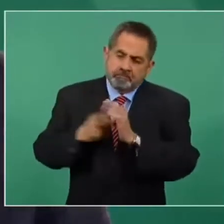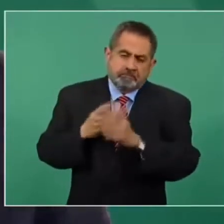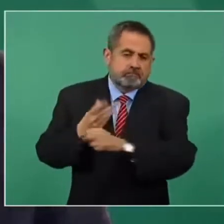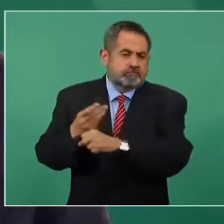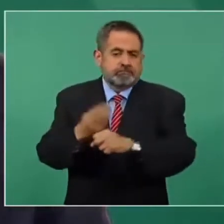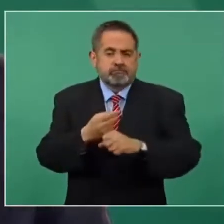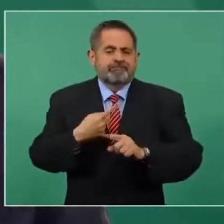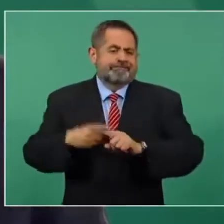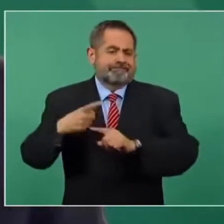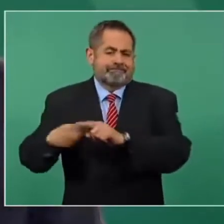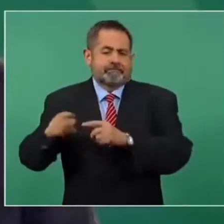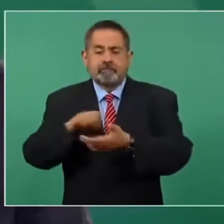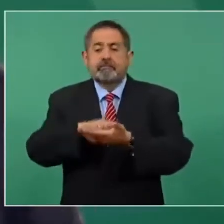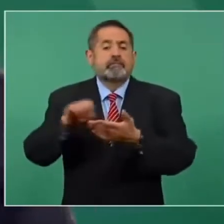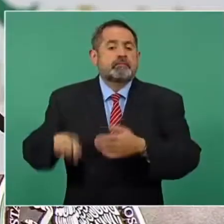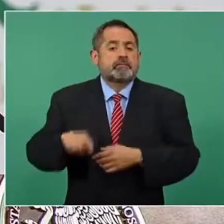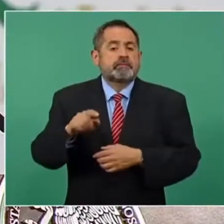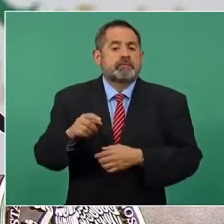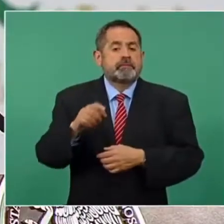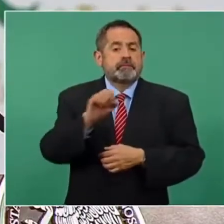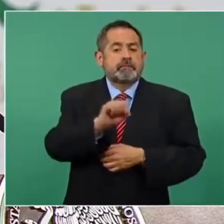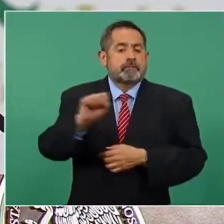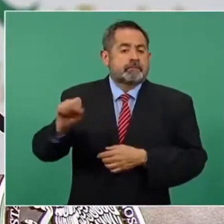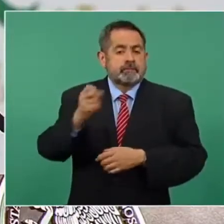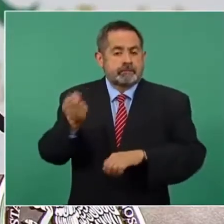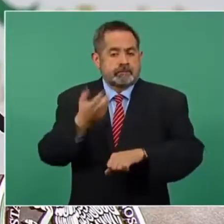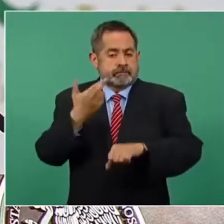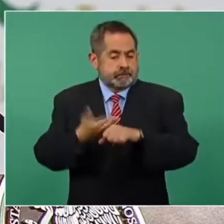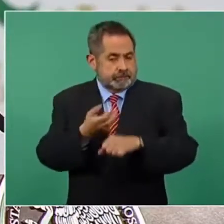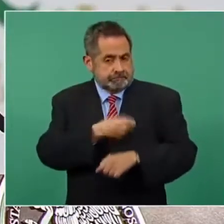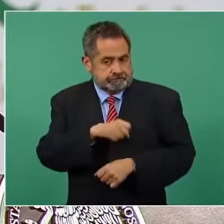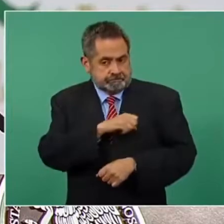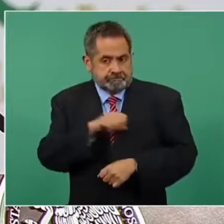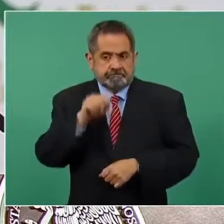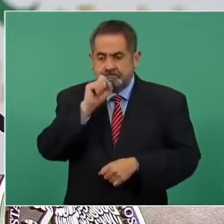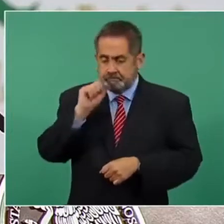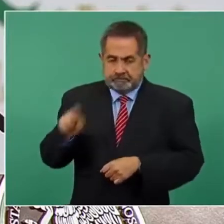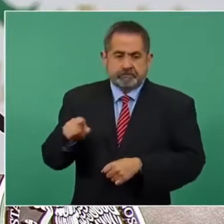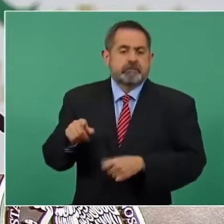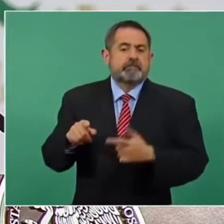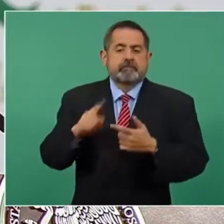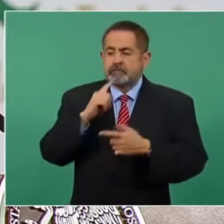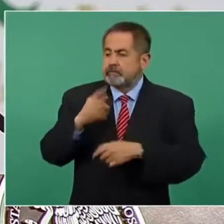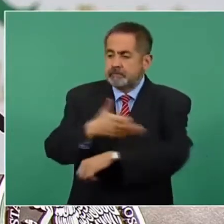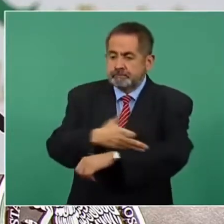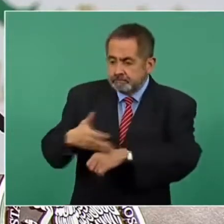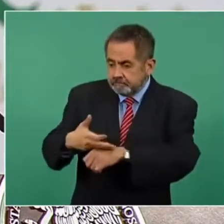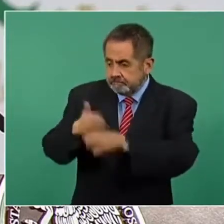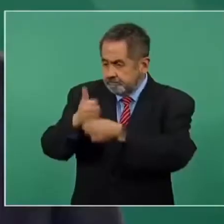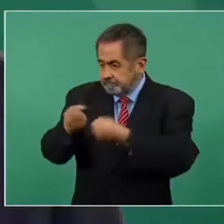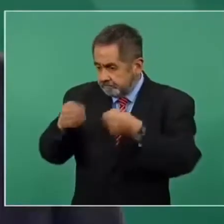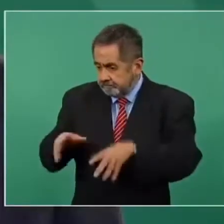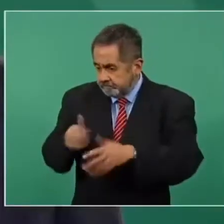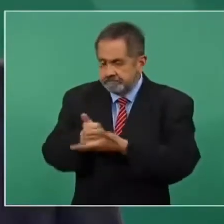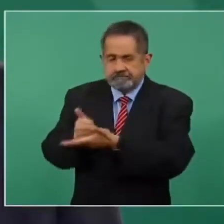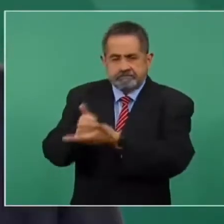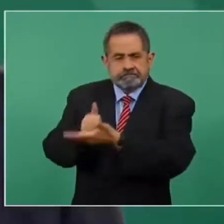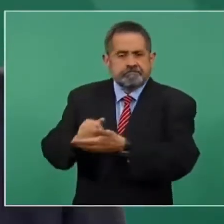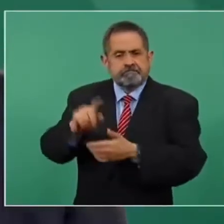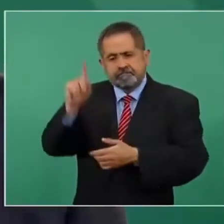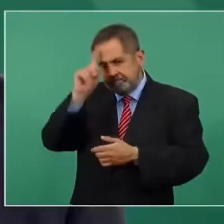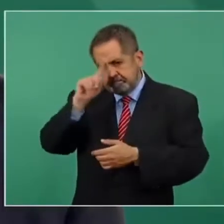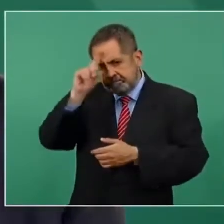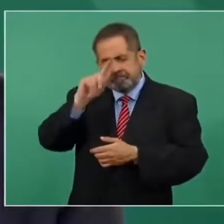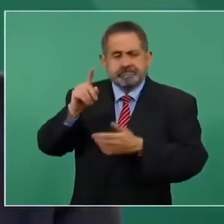otras instituciones como la Secretaría de Salud, en el acompañamiento que se hace a familiares de las víctimas que requieren tratamientos